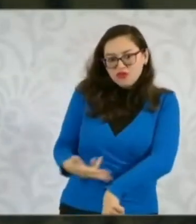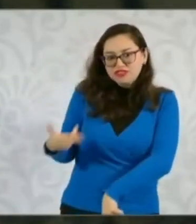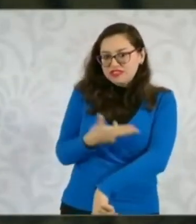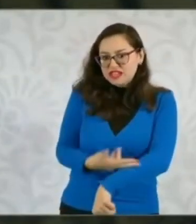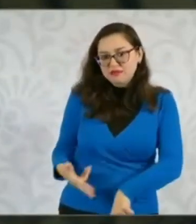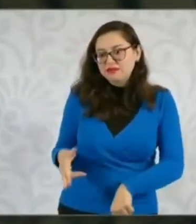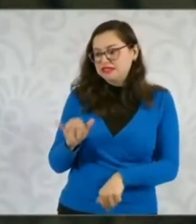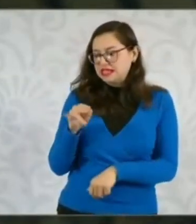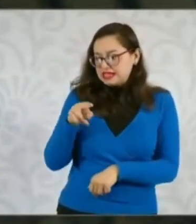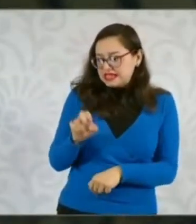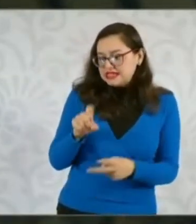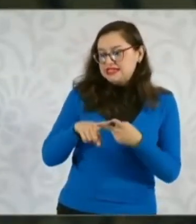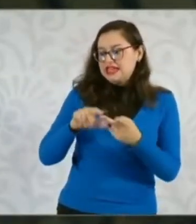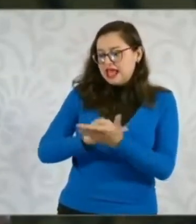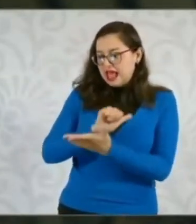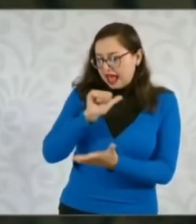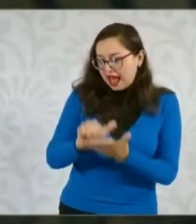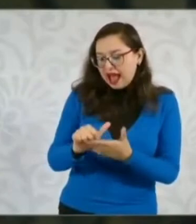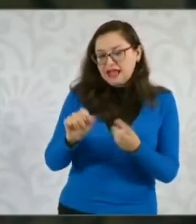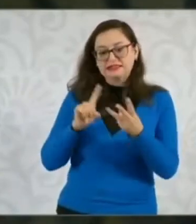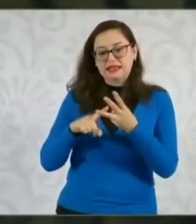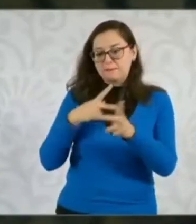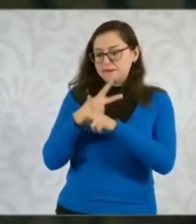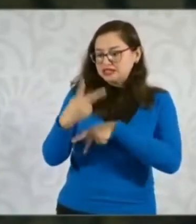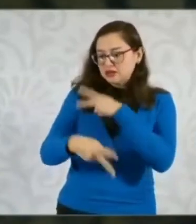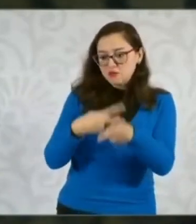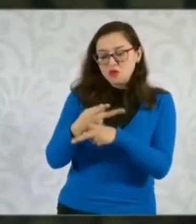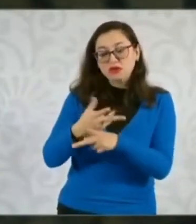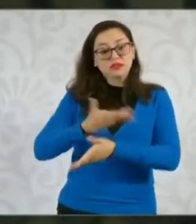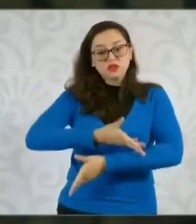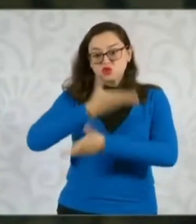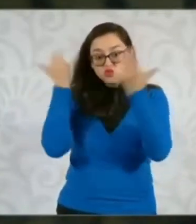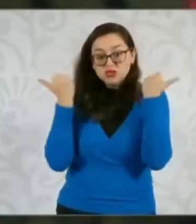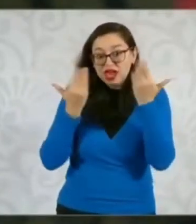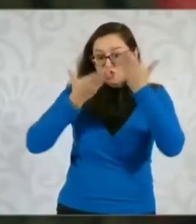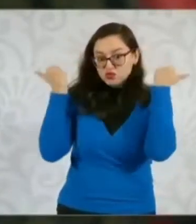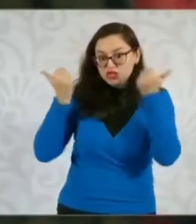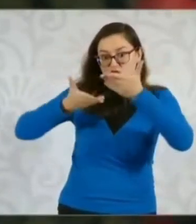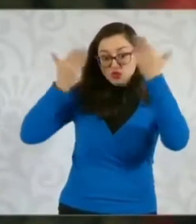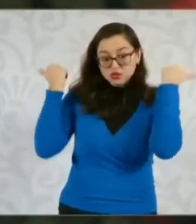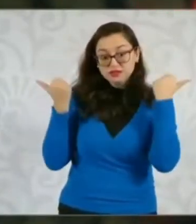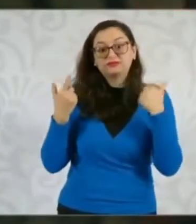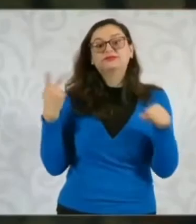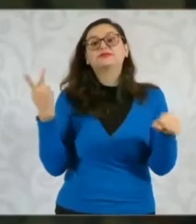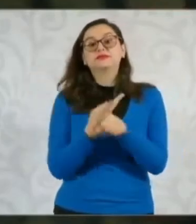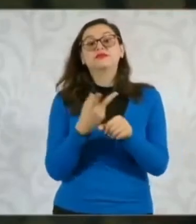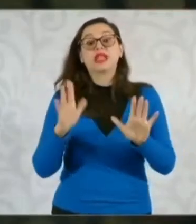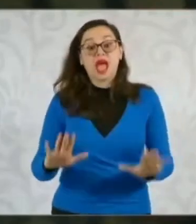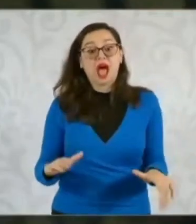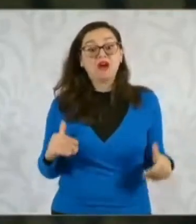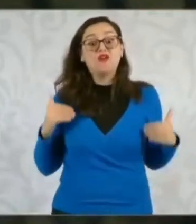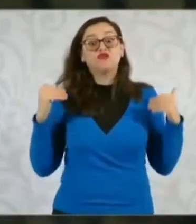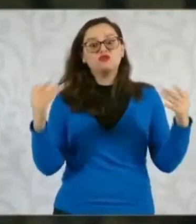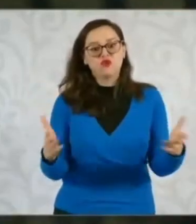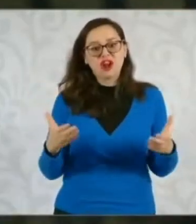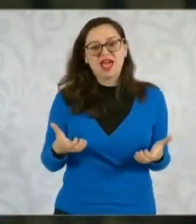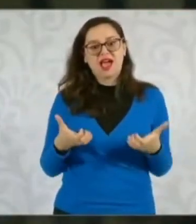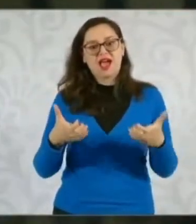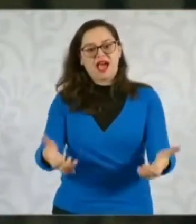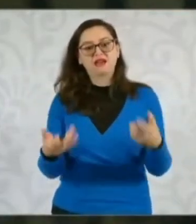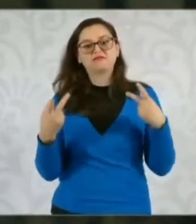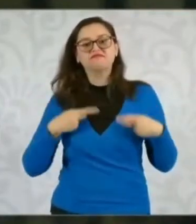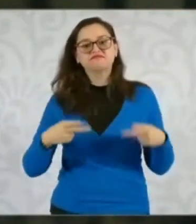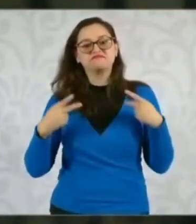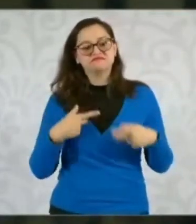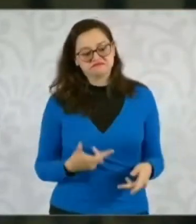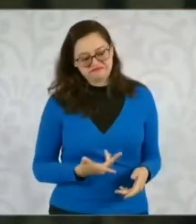el pasaporte. Y luego afuera de los consulados hay veces que hay abusones que les dicen, ¿quieres que te tramite tu acta de